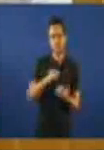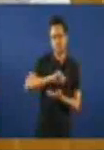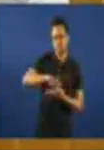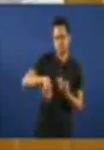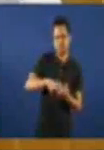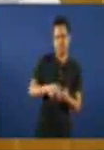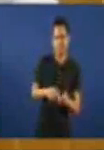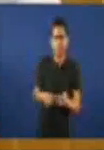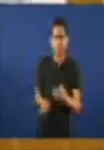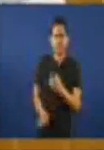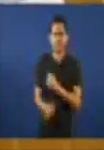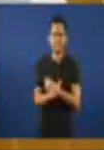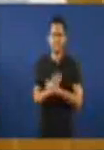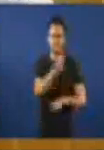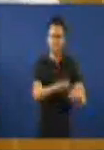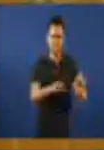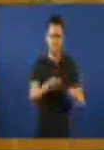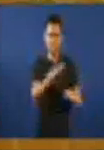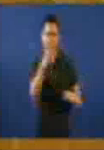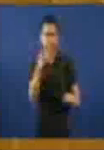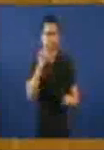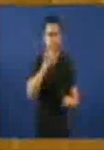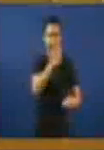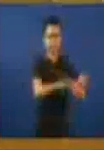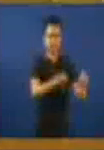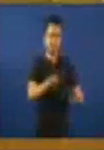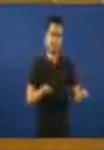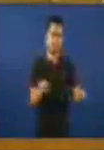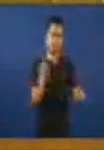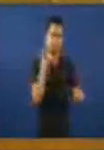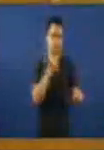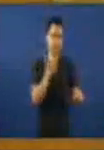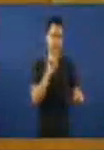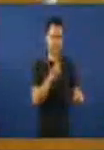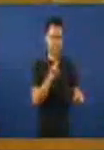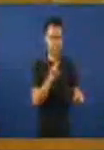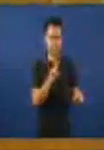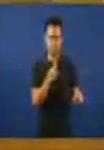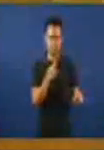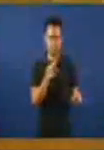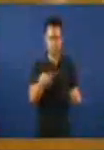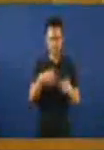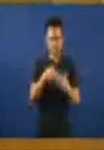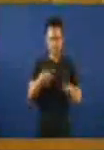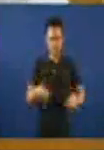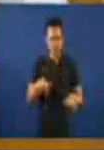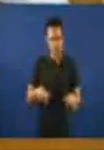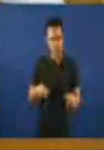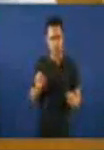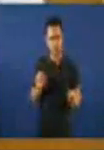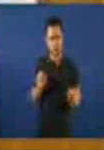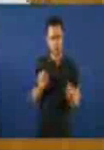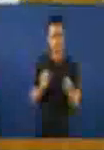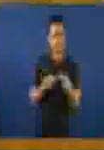e que ademais mentiu aos cidadanos. Ainda hoxe, despois de pasar camiño de la LIM pola autostrada, o que